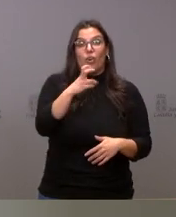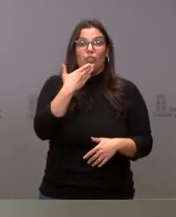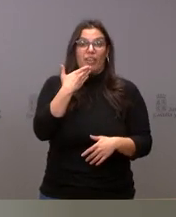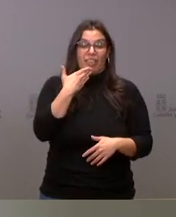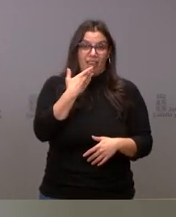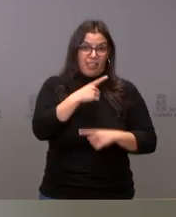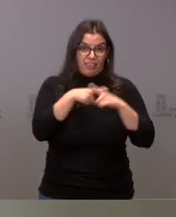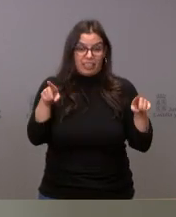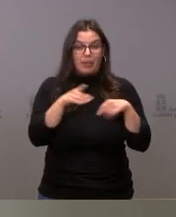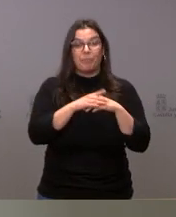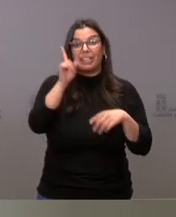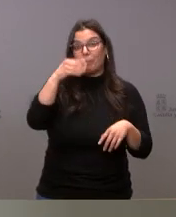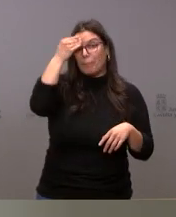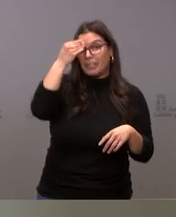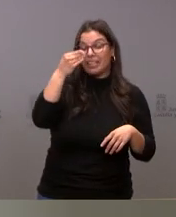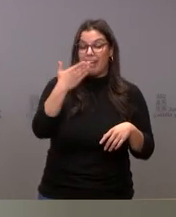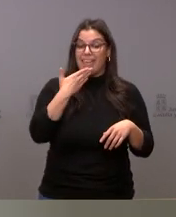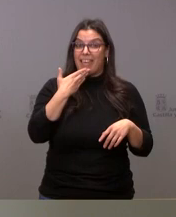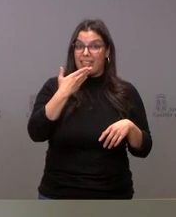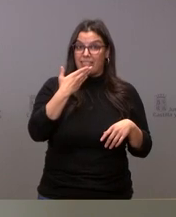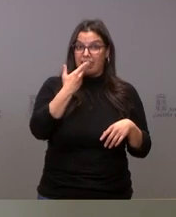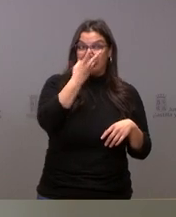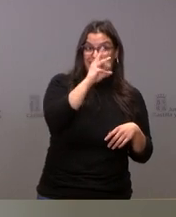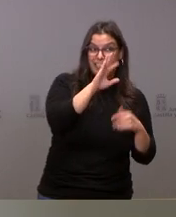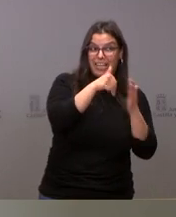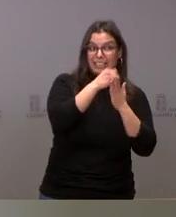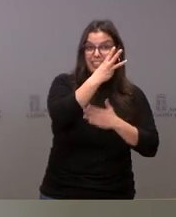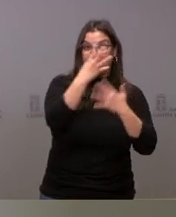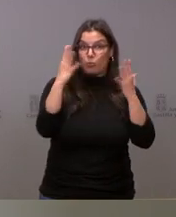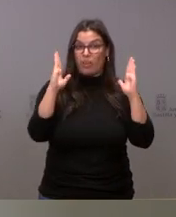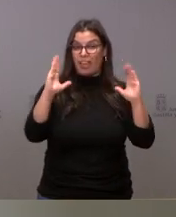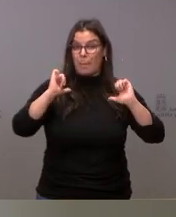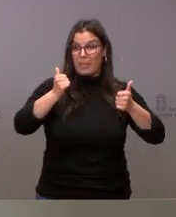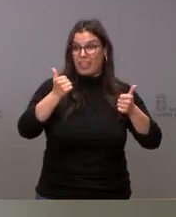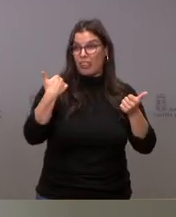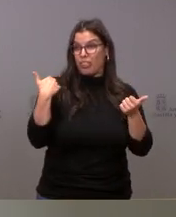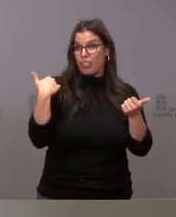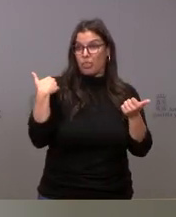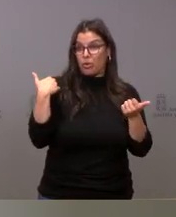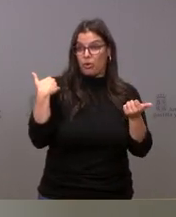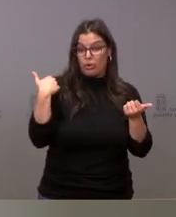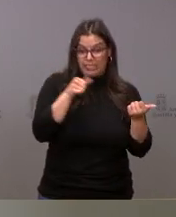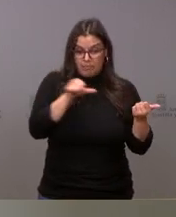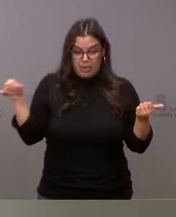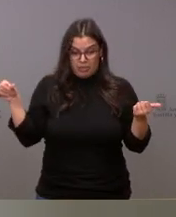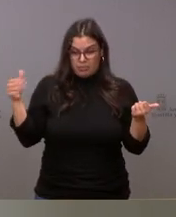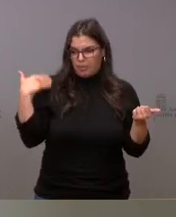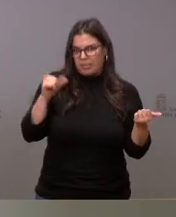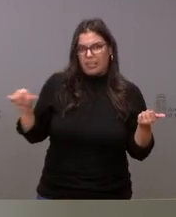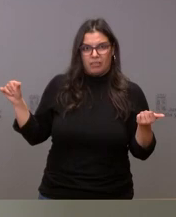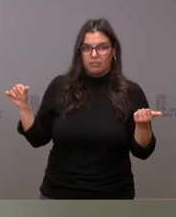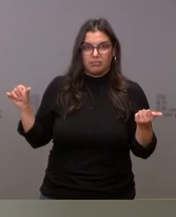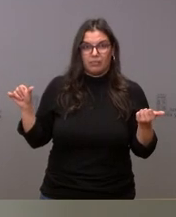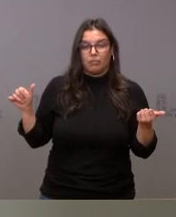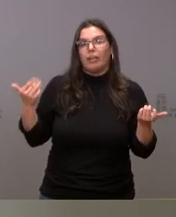segundo tengan en cuenta que hemos empezado con esta vacuna entre 30 y 39 años prácticamente en esta semana pasada por lo tanto